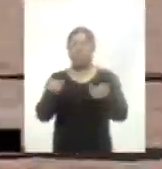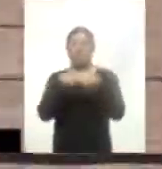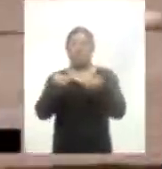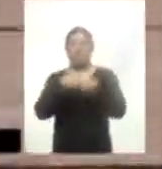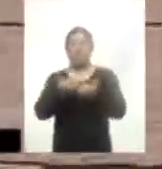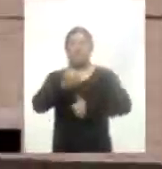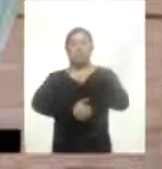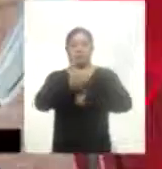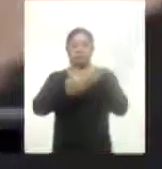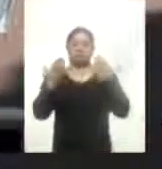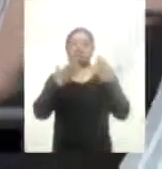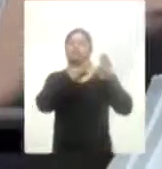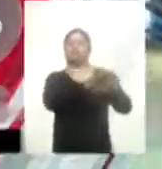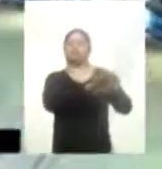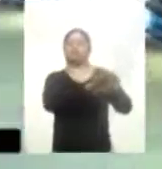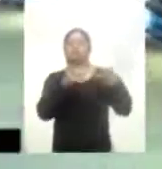a puerta cerrada.